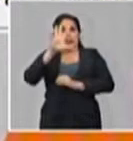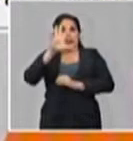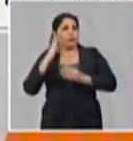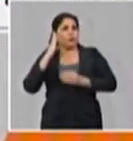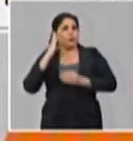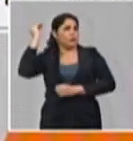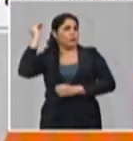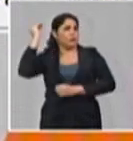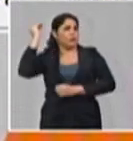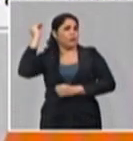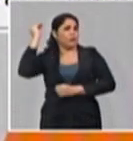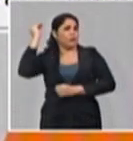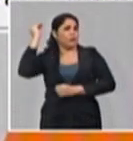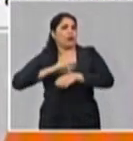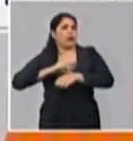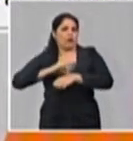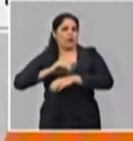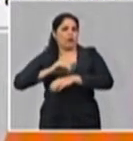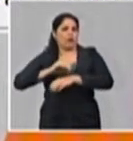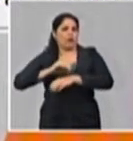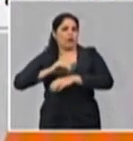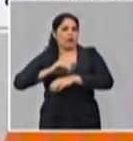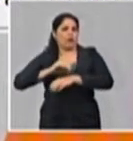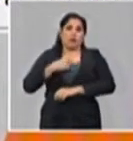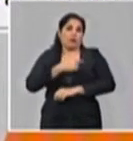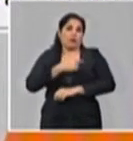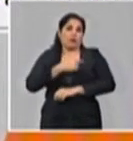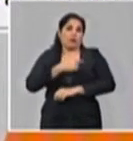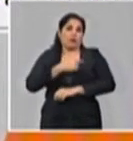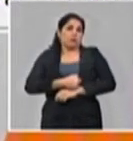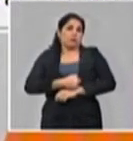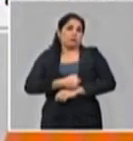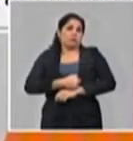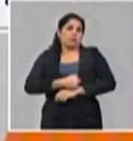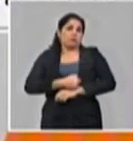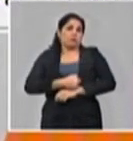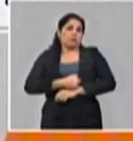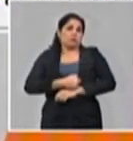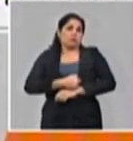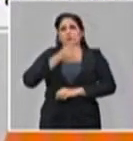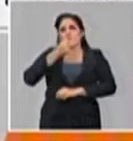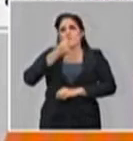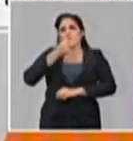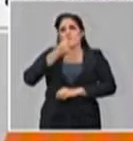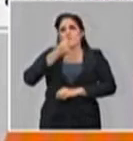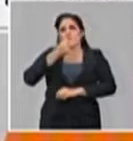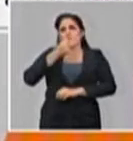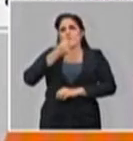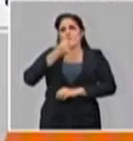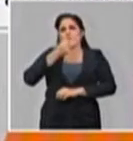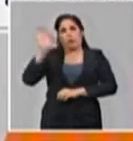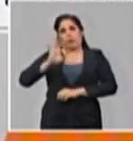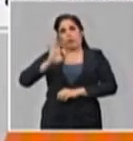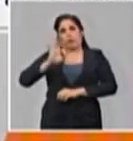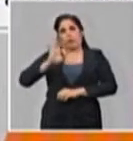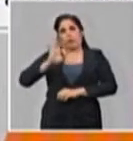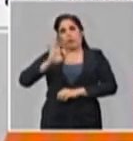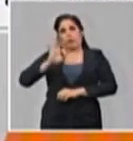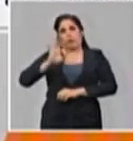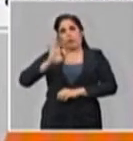alguna manera algunos casos. Fuera de China, ya está, como expliqué, en el 99, como sitio, como